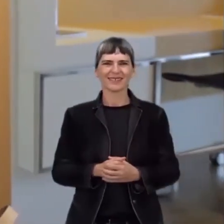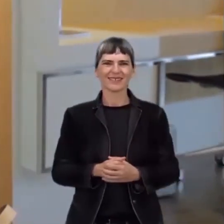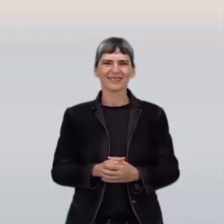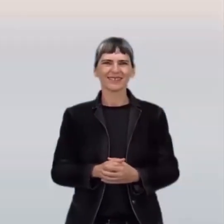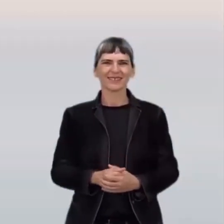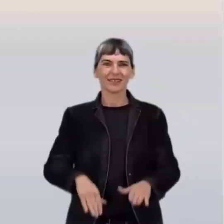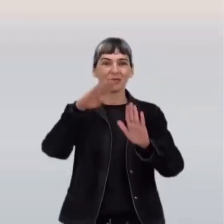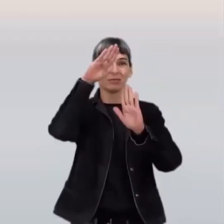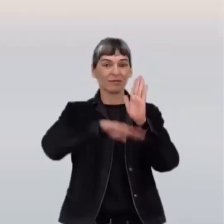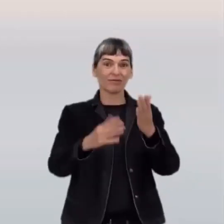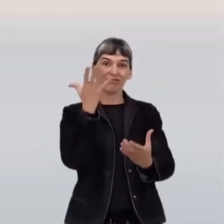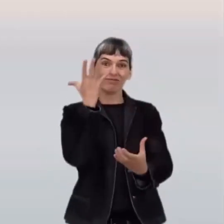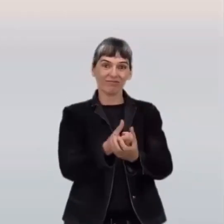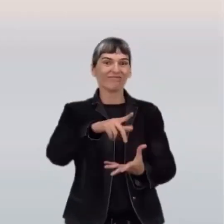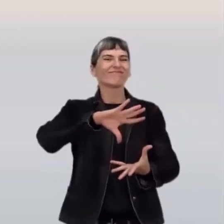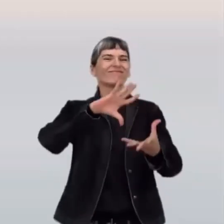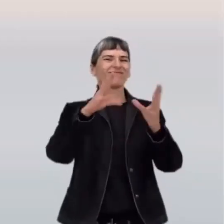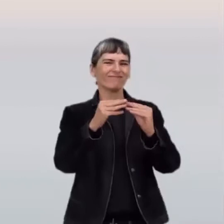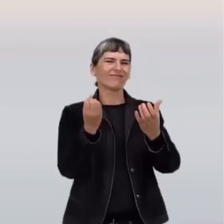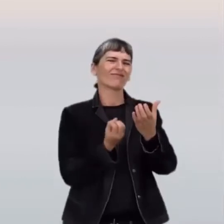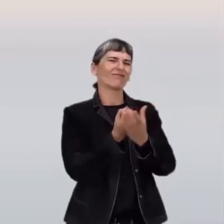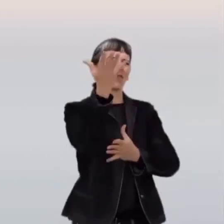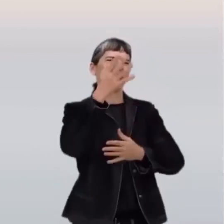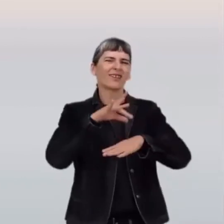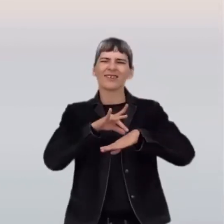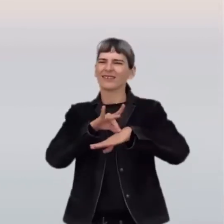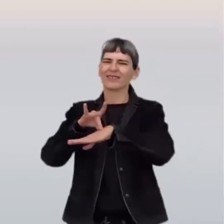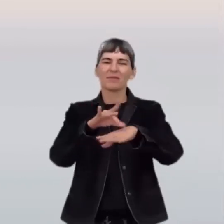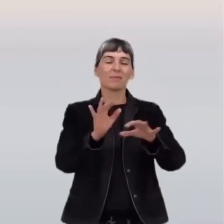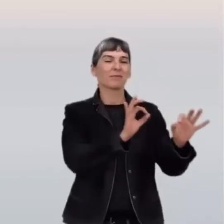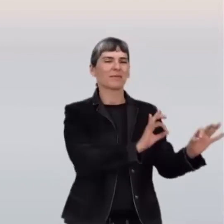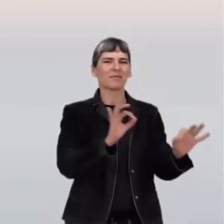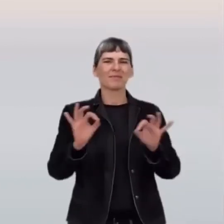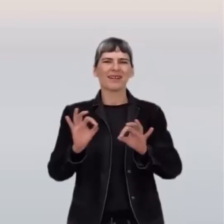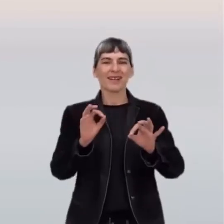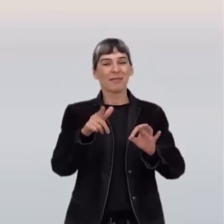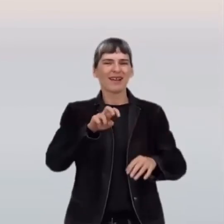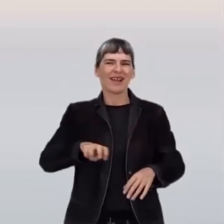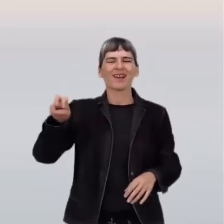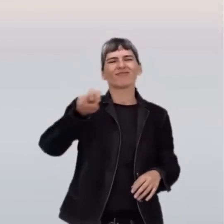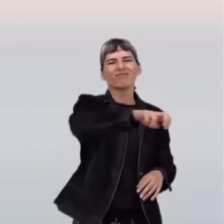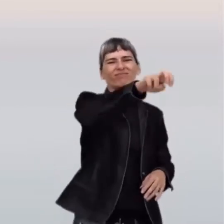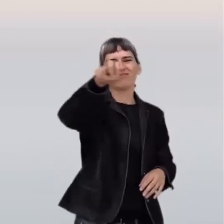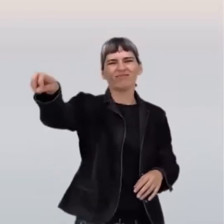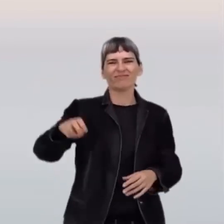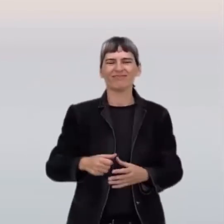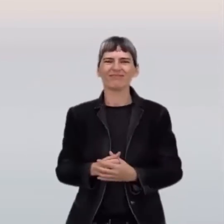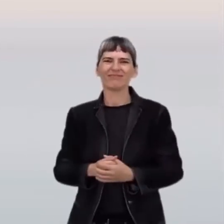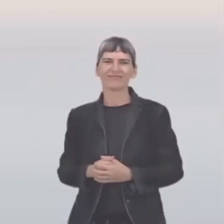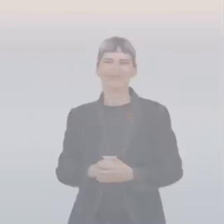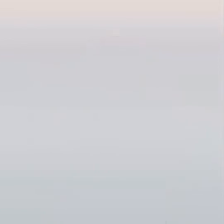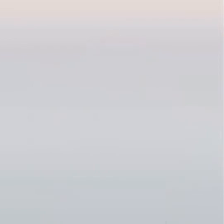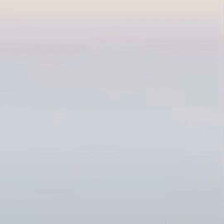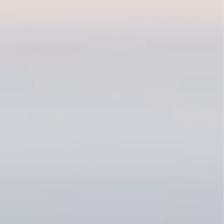y aplicaciones informáticas hechas a tu medida donde podrás encontrar toda la información necesaria para preparar tu viaje